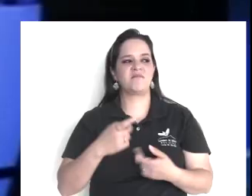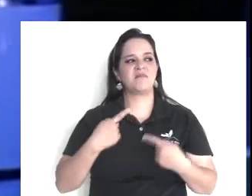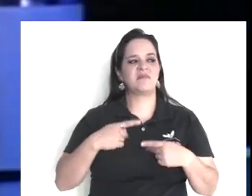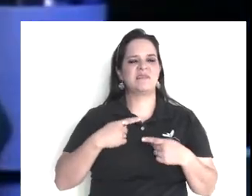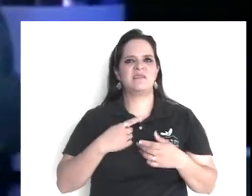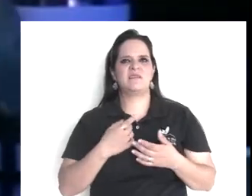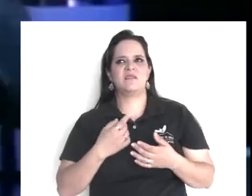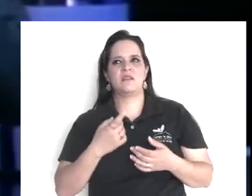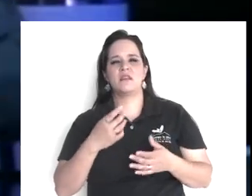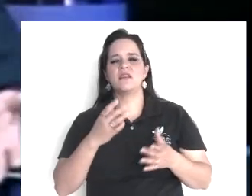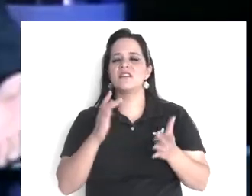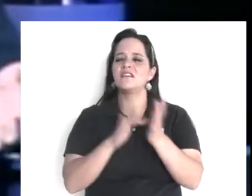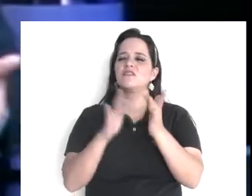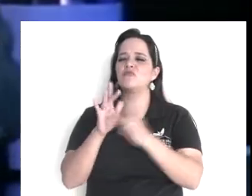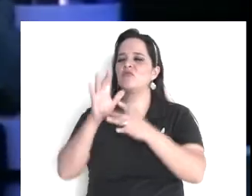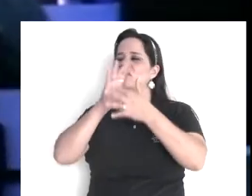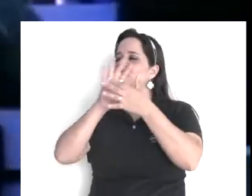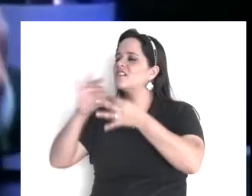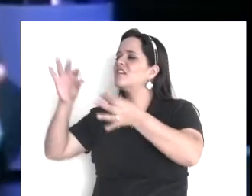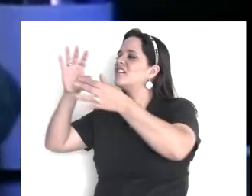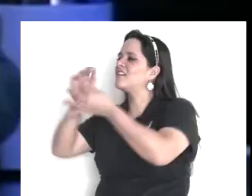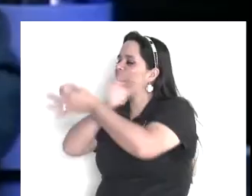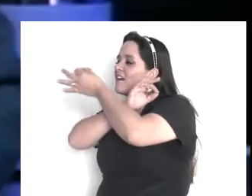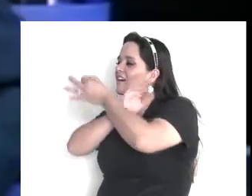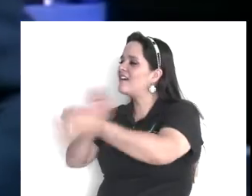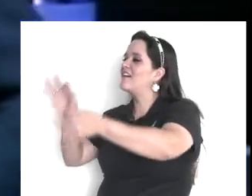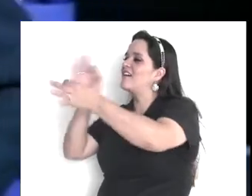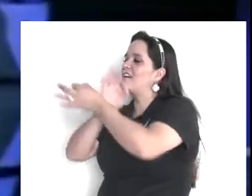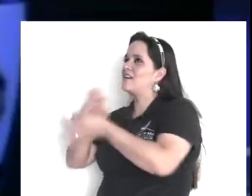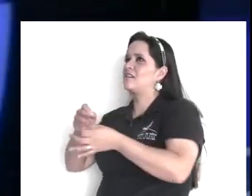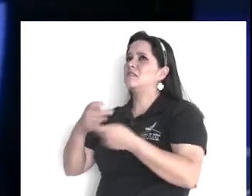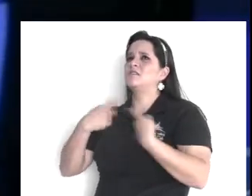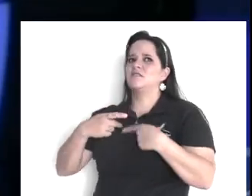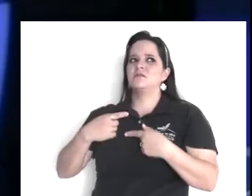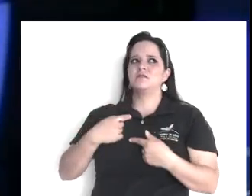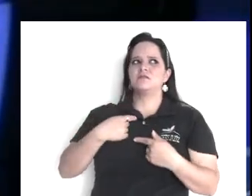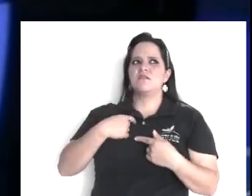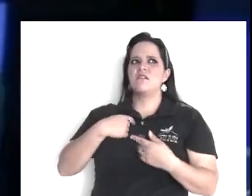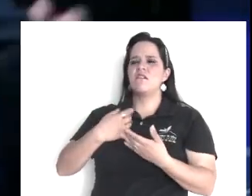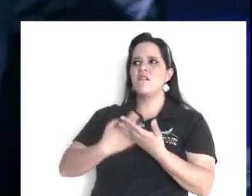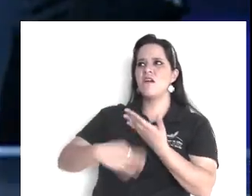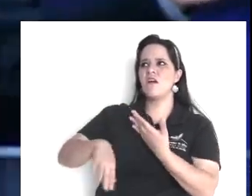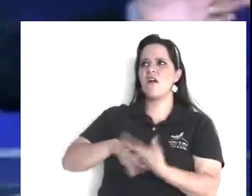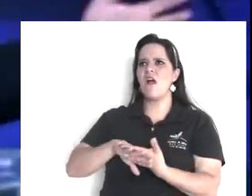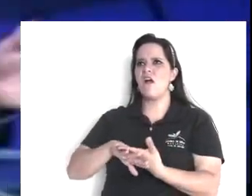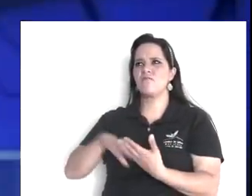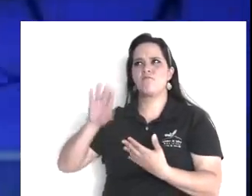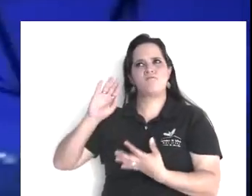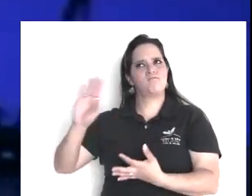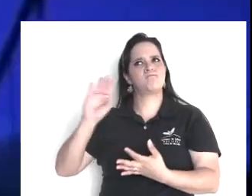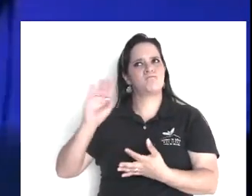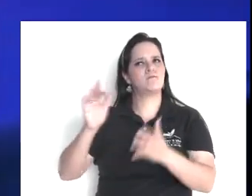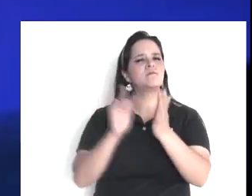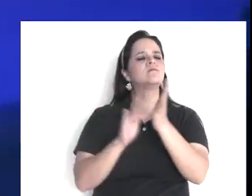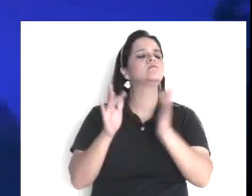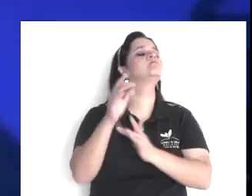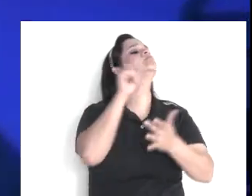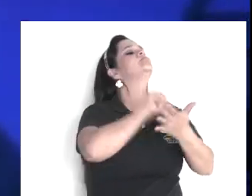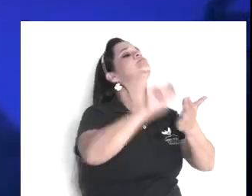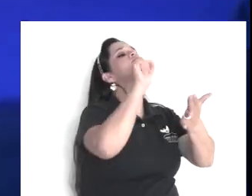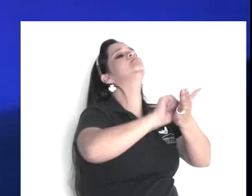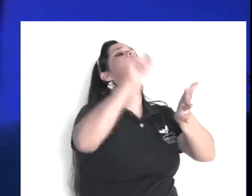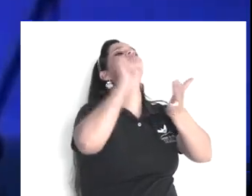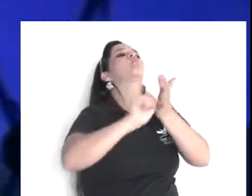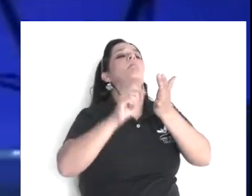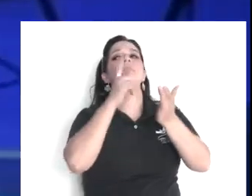existe, es real, pero son mentiras, hermano, y luego, lo sacan, en el Discovery Channel, y,